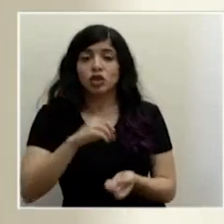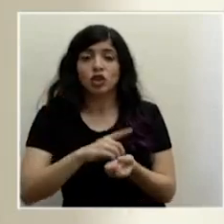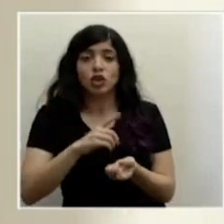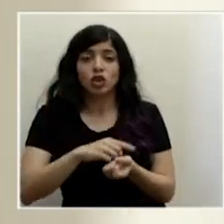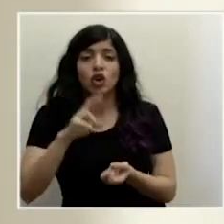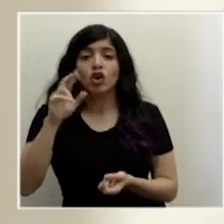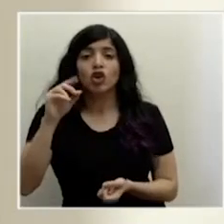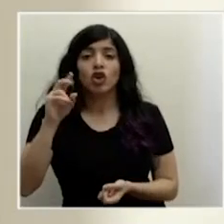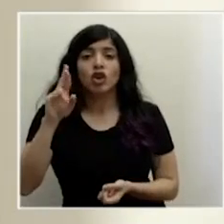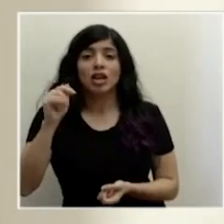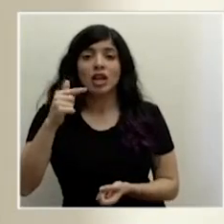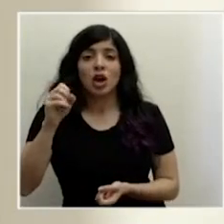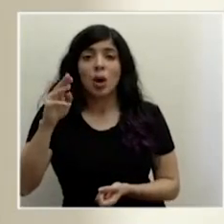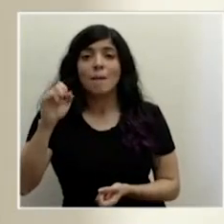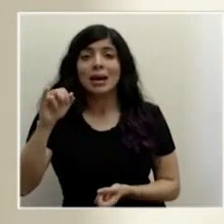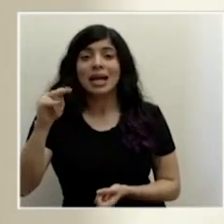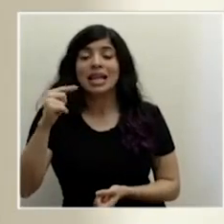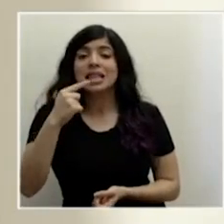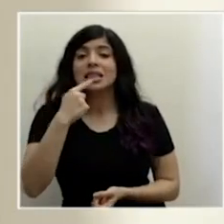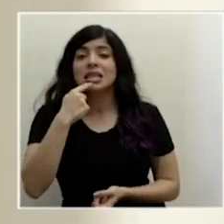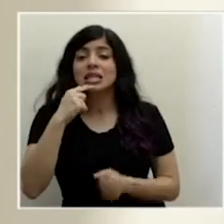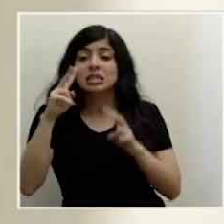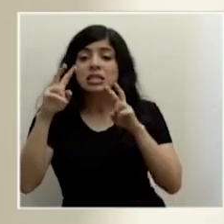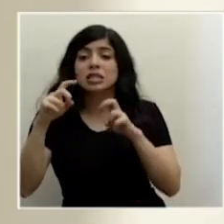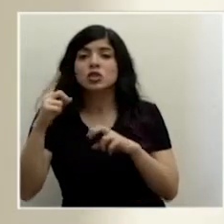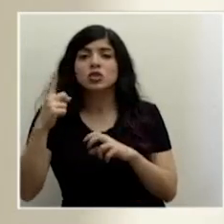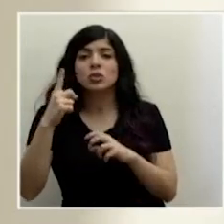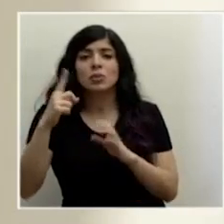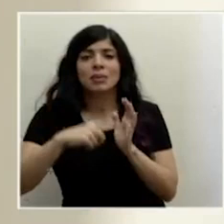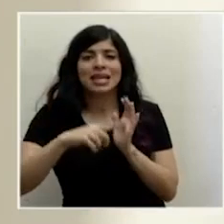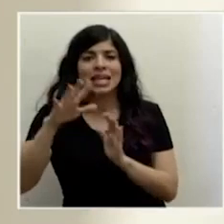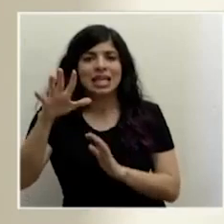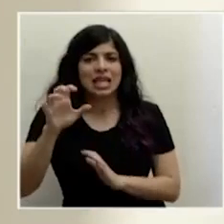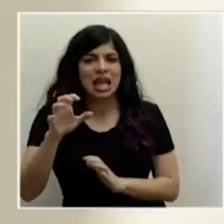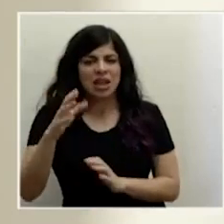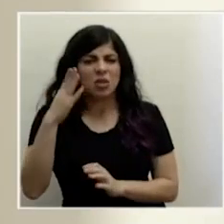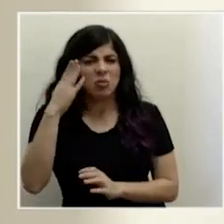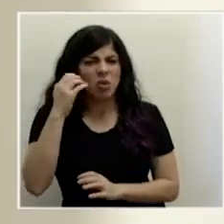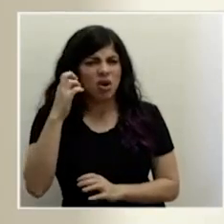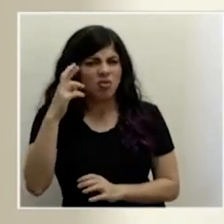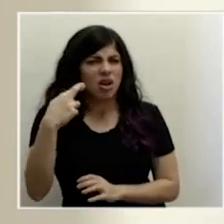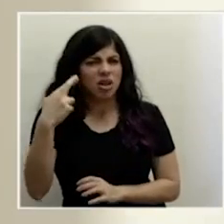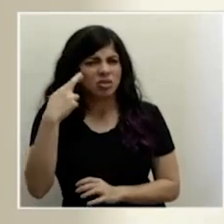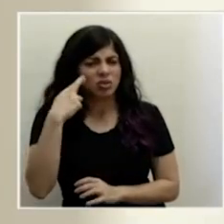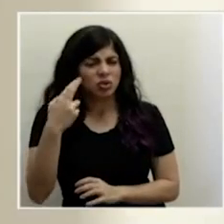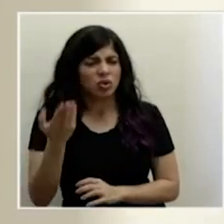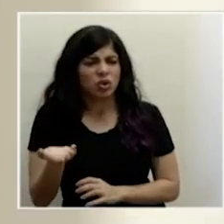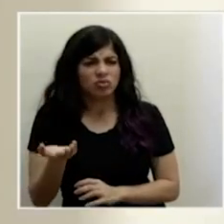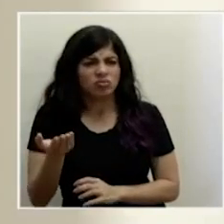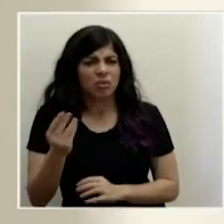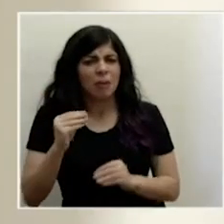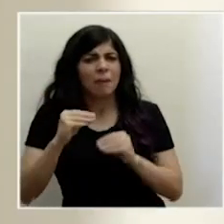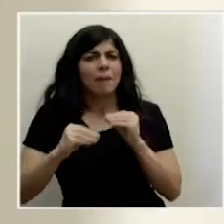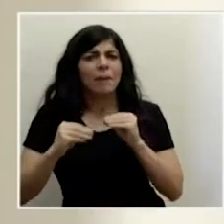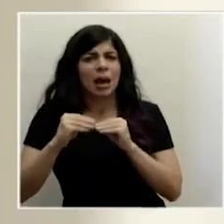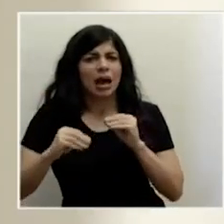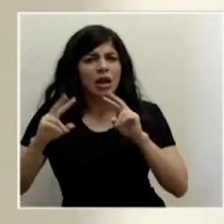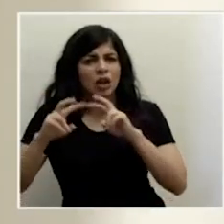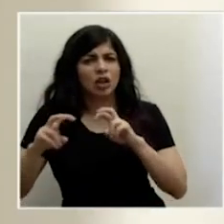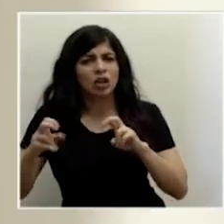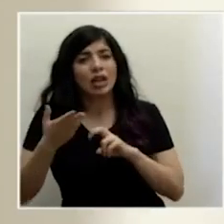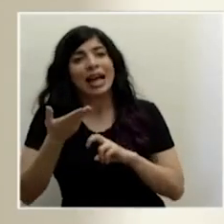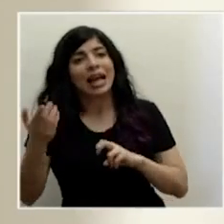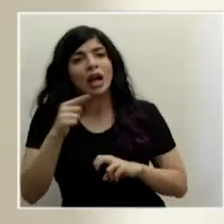Marín dijo que hasta ese día había testeado a 1,500. ¿A qué se debe en esto que estén tomando menos muestras de lo que